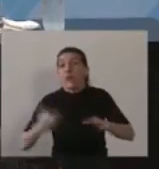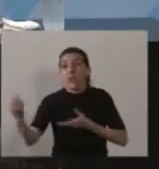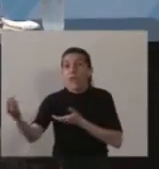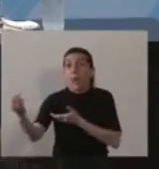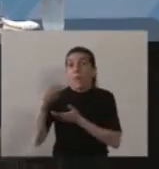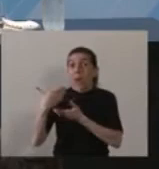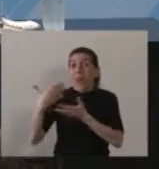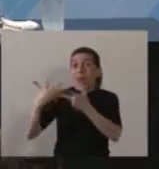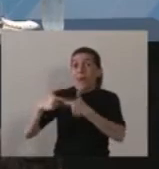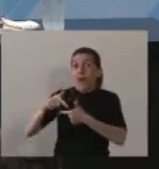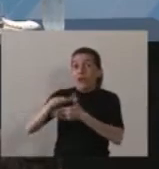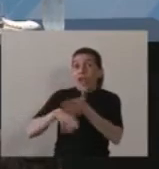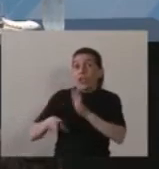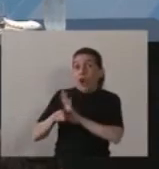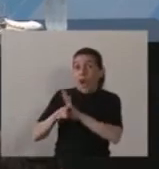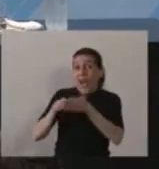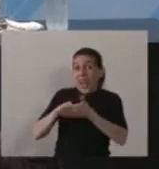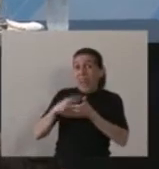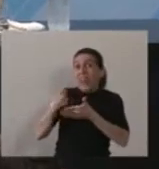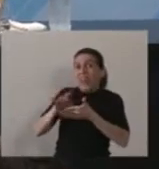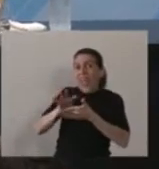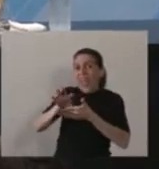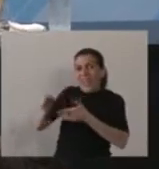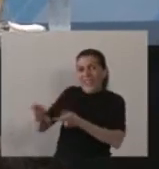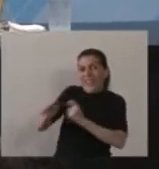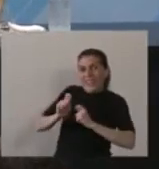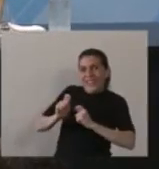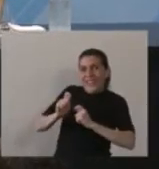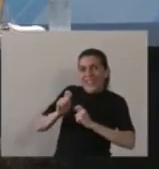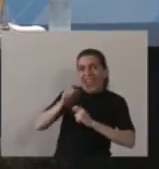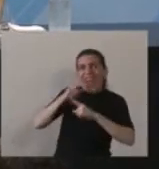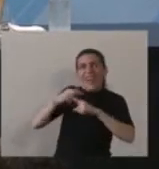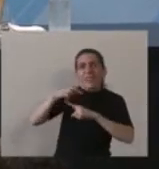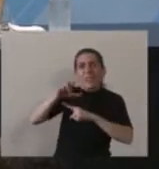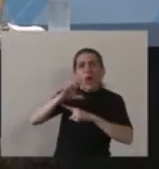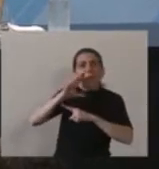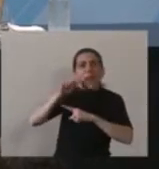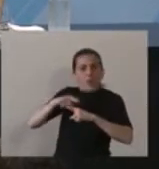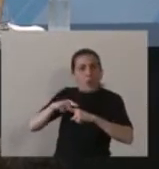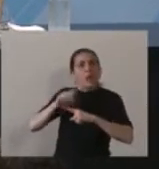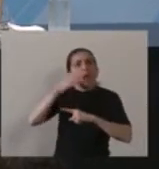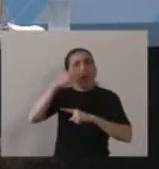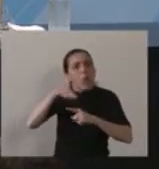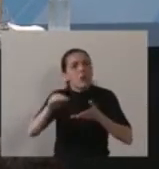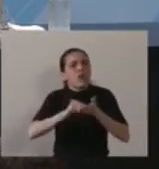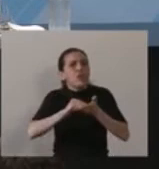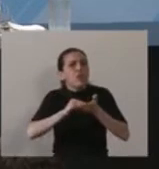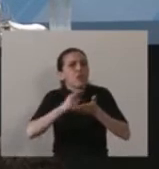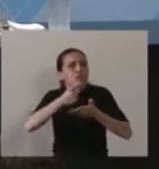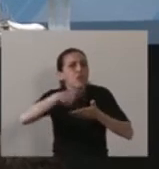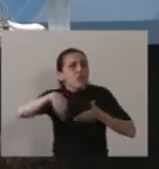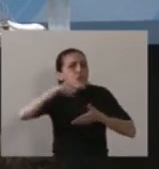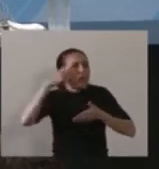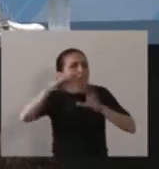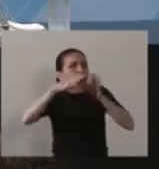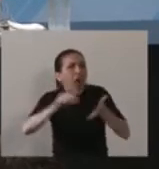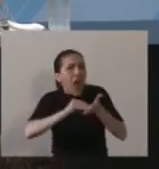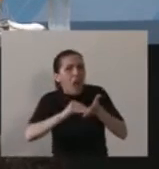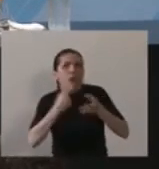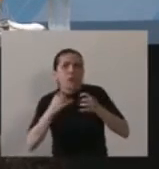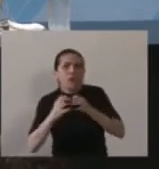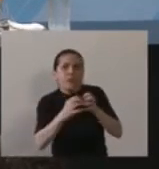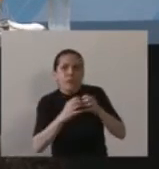proyecto de ley de expropiación y lo vamos a tratar y los tiempos del Senado son los que ameriten la discusión de un tema tan importante como,